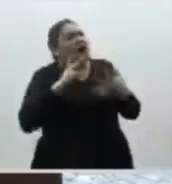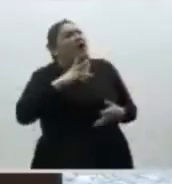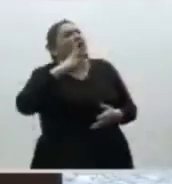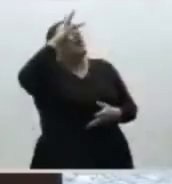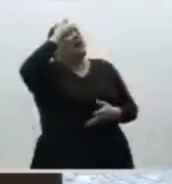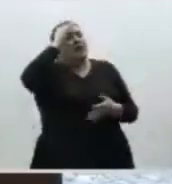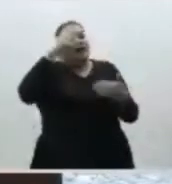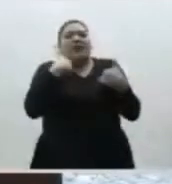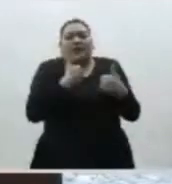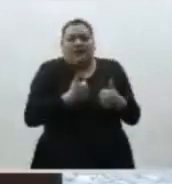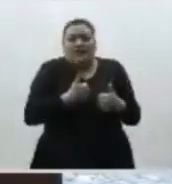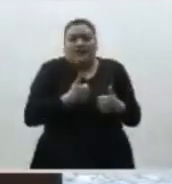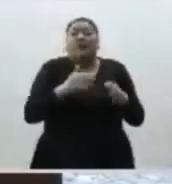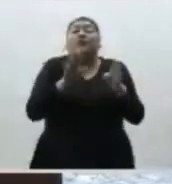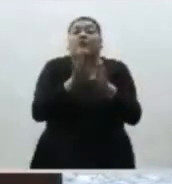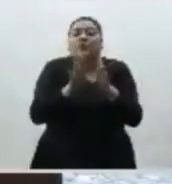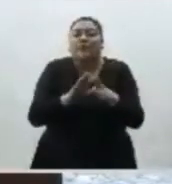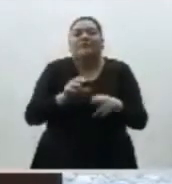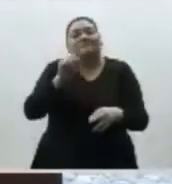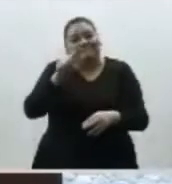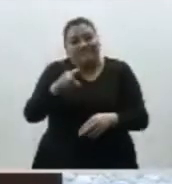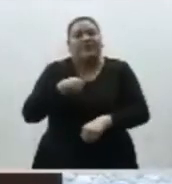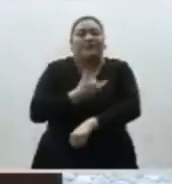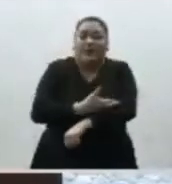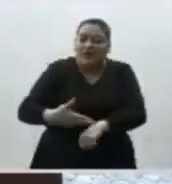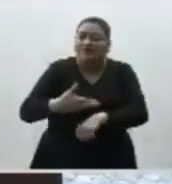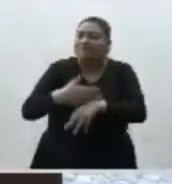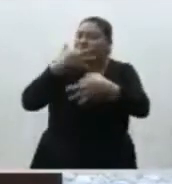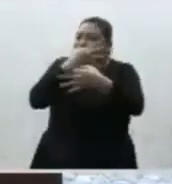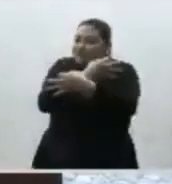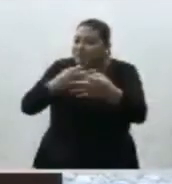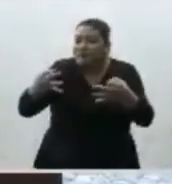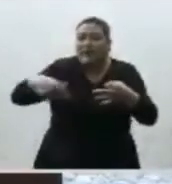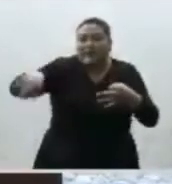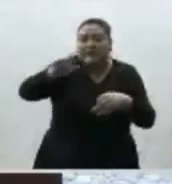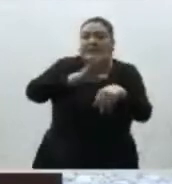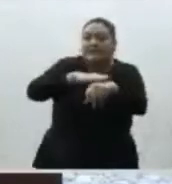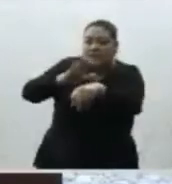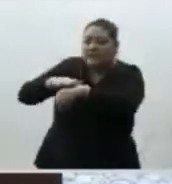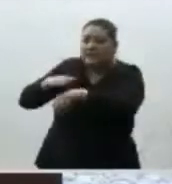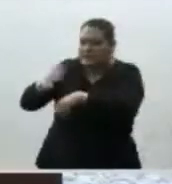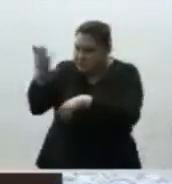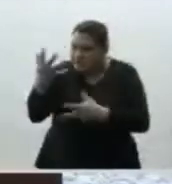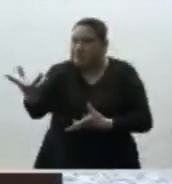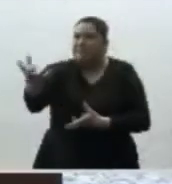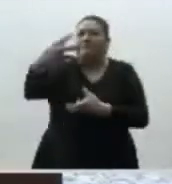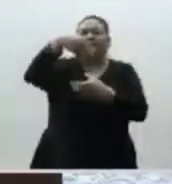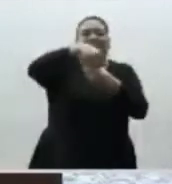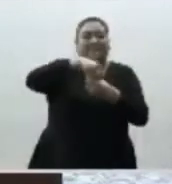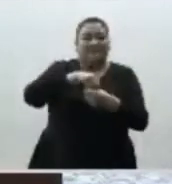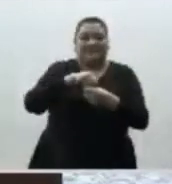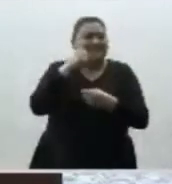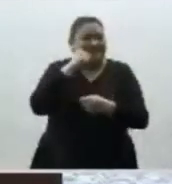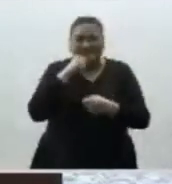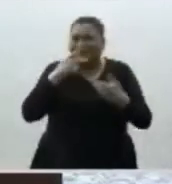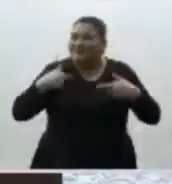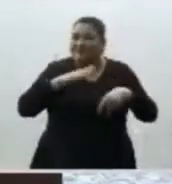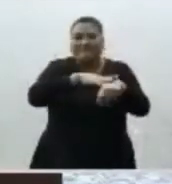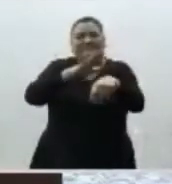facilita a través de ejercicios objetivos y concretos de análisis e inclusión. Por esta razón,